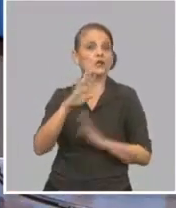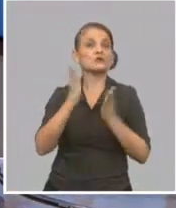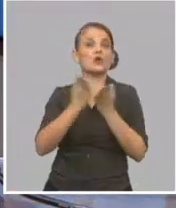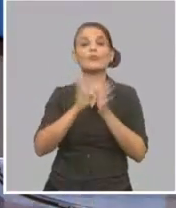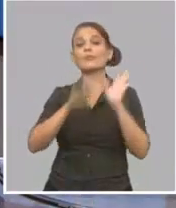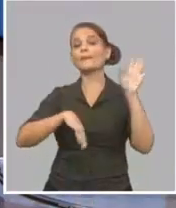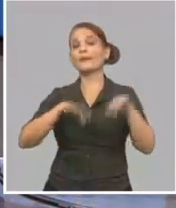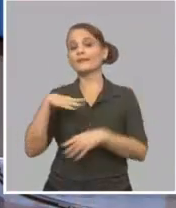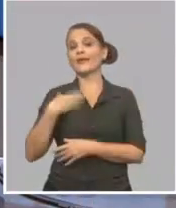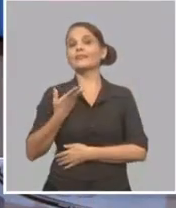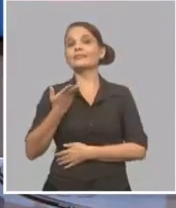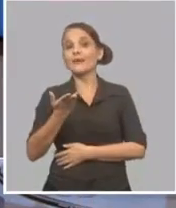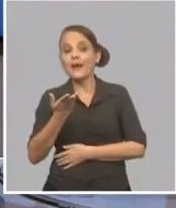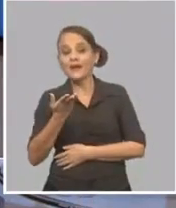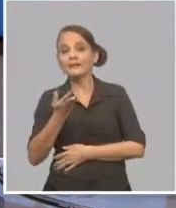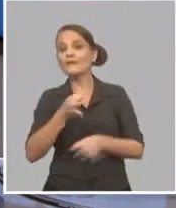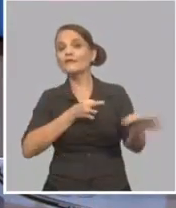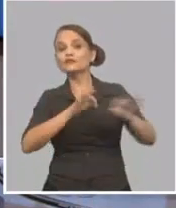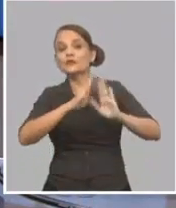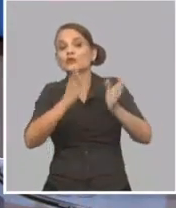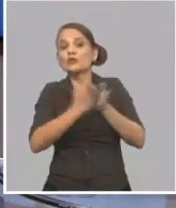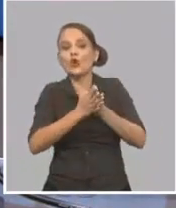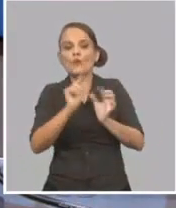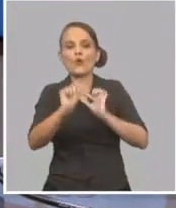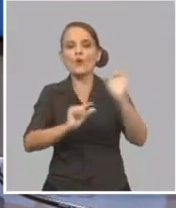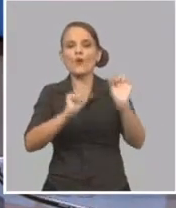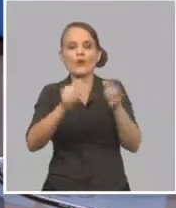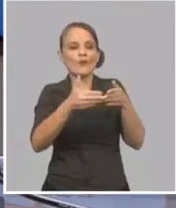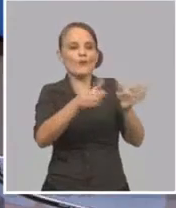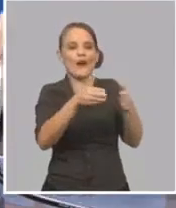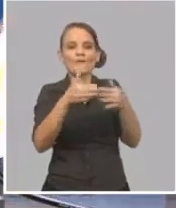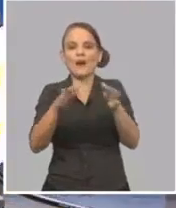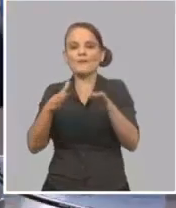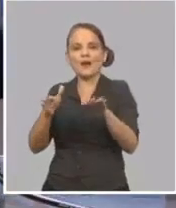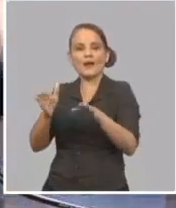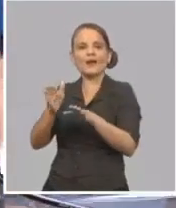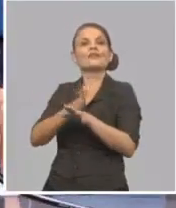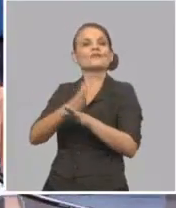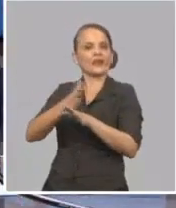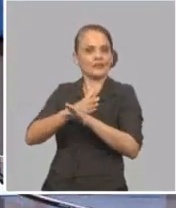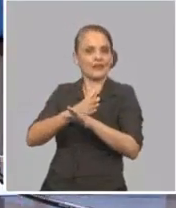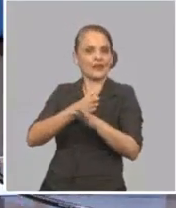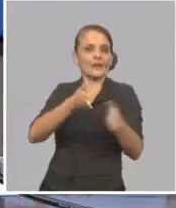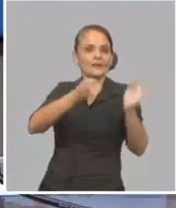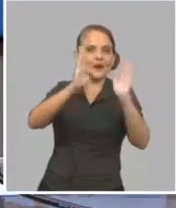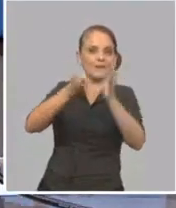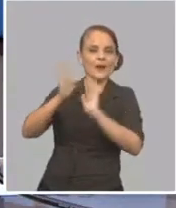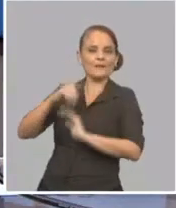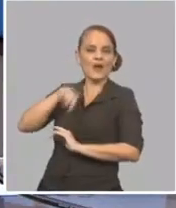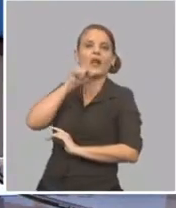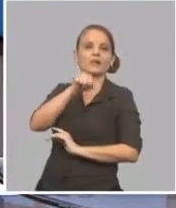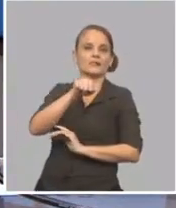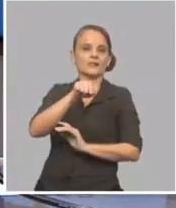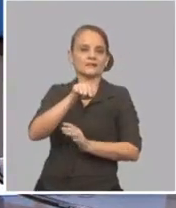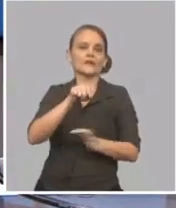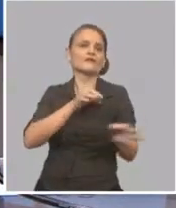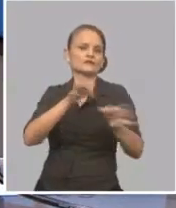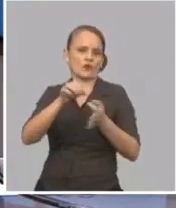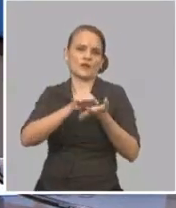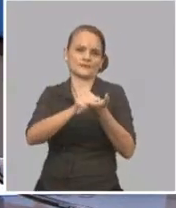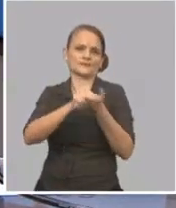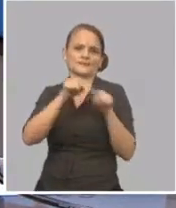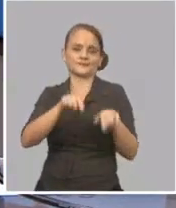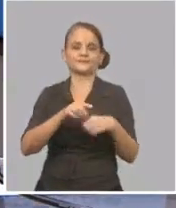demanda, así se irán poniendo las instalaciones en servicio para garantizar esta operación.